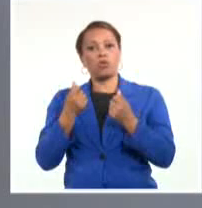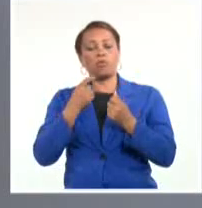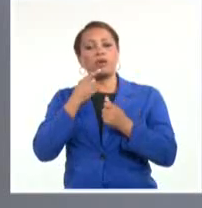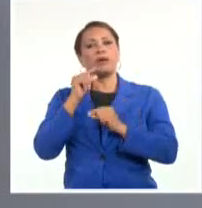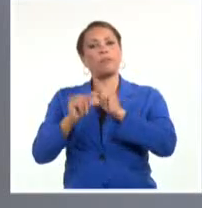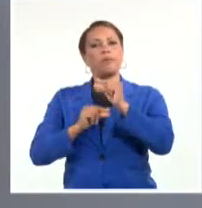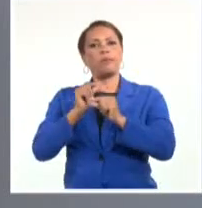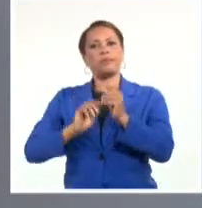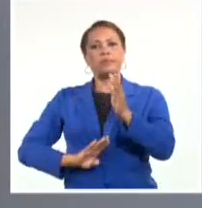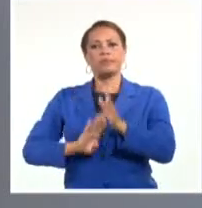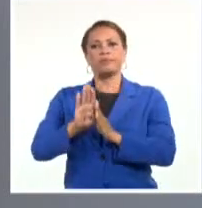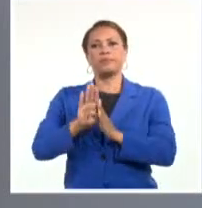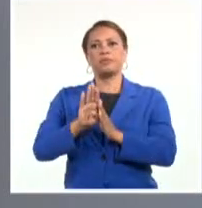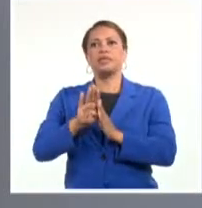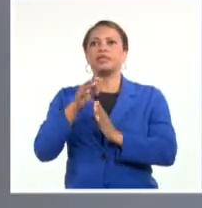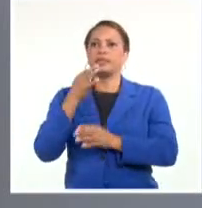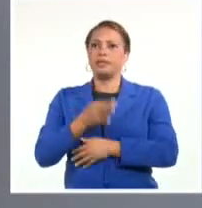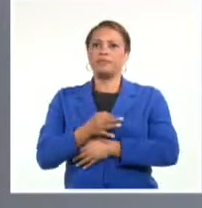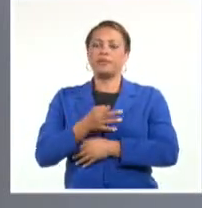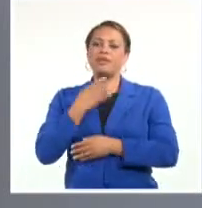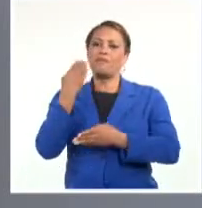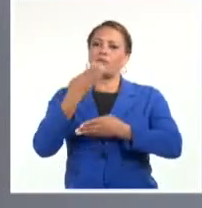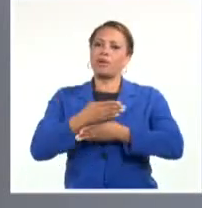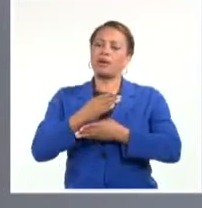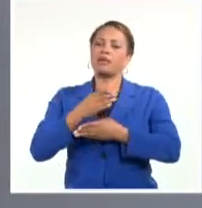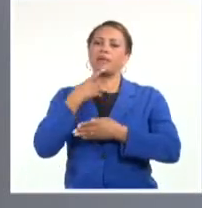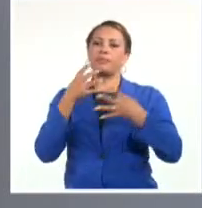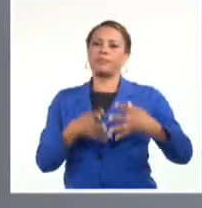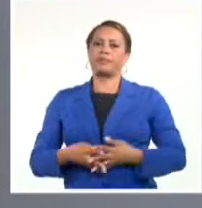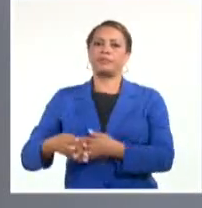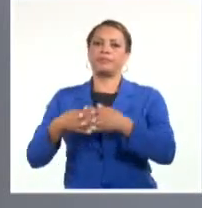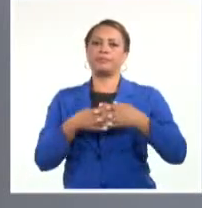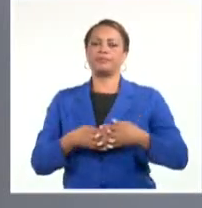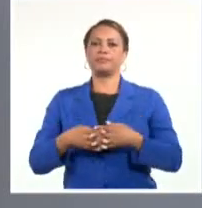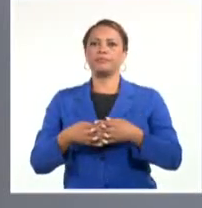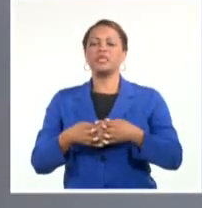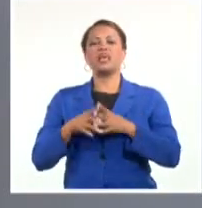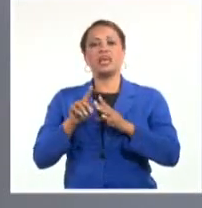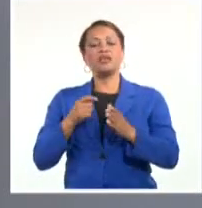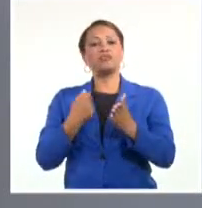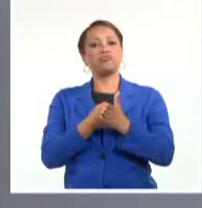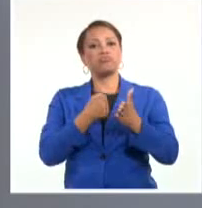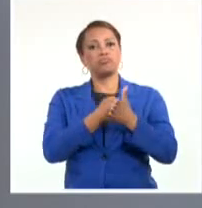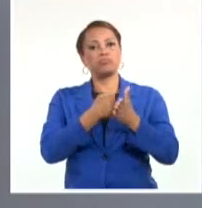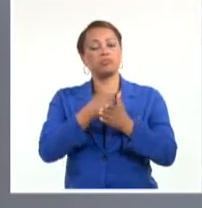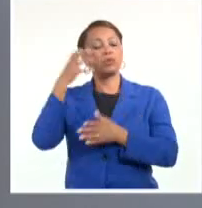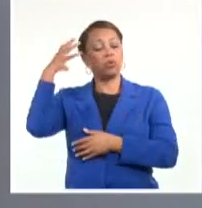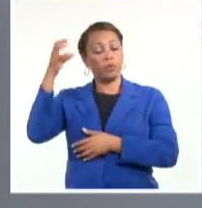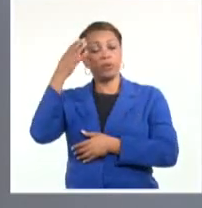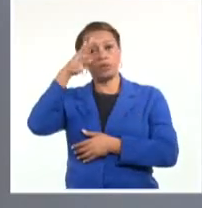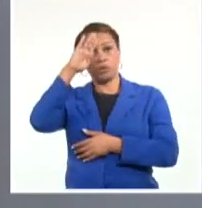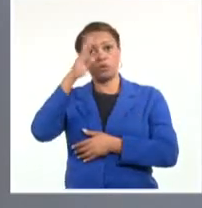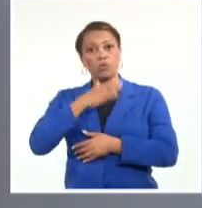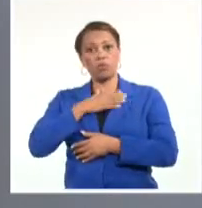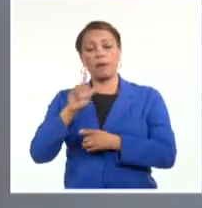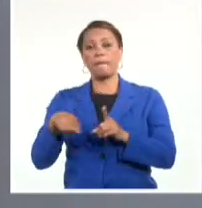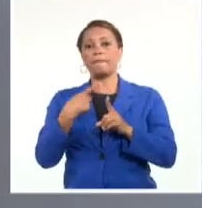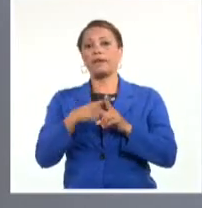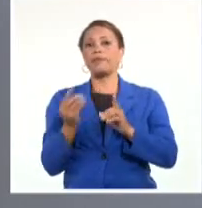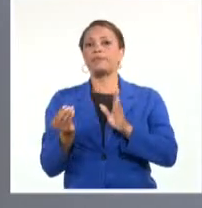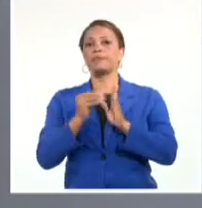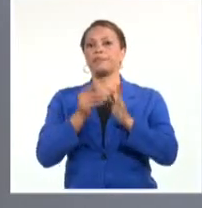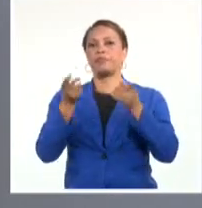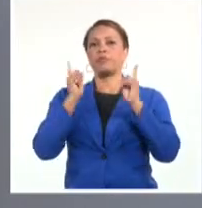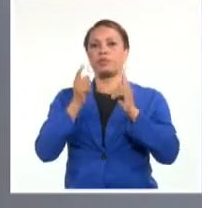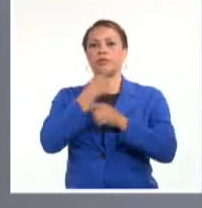desarrollo y persistentemente bloqueada. Sin dudas, es un desafío para la gobernanza y la implementación de las políticas